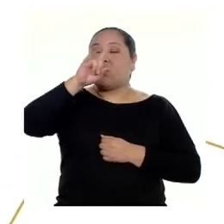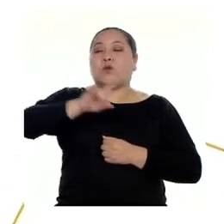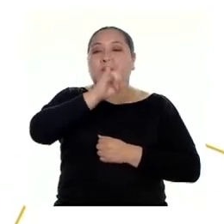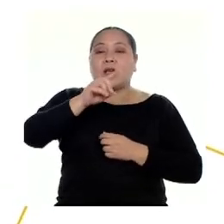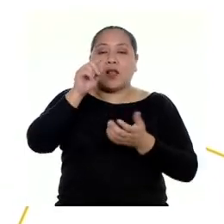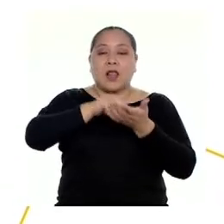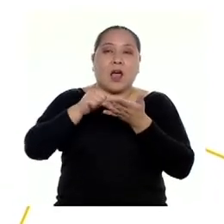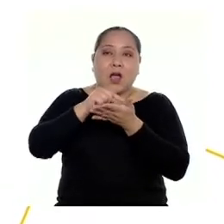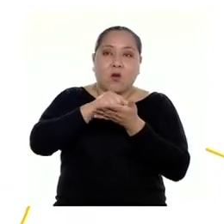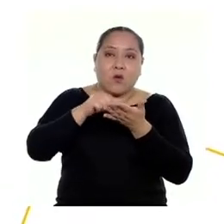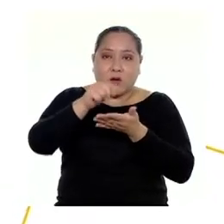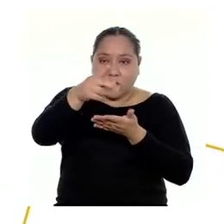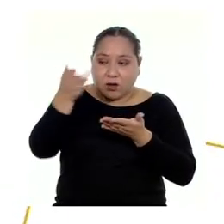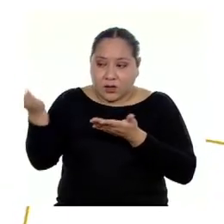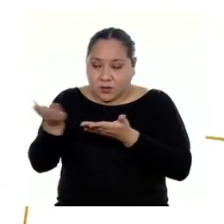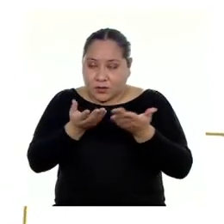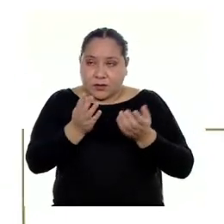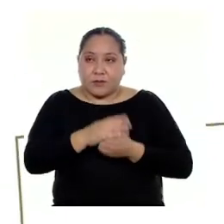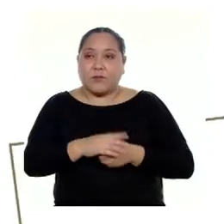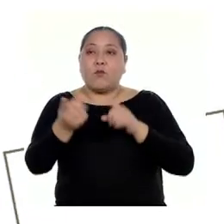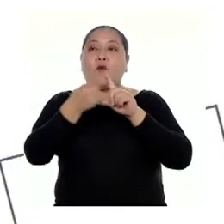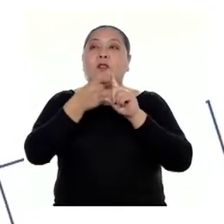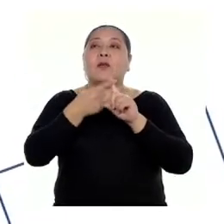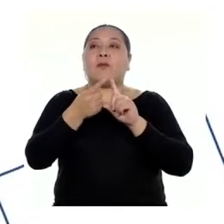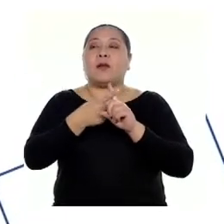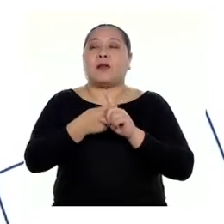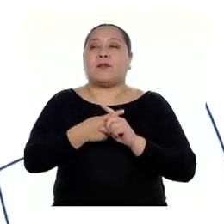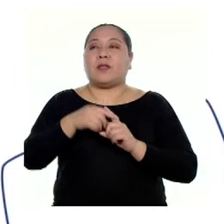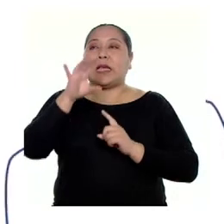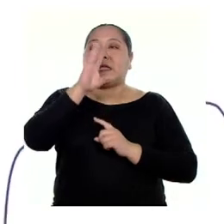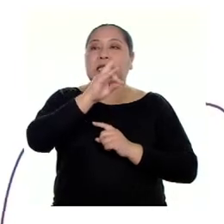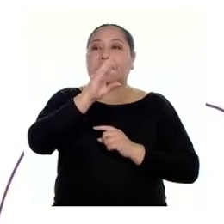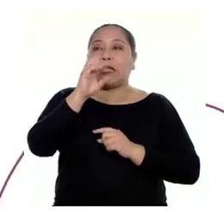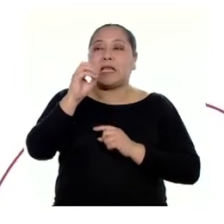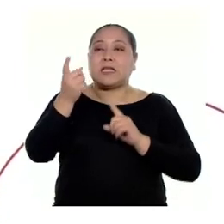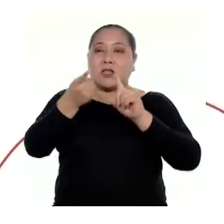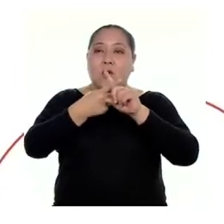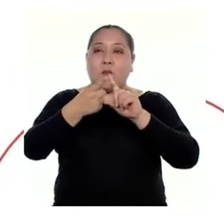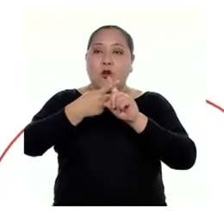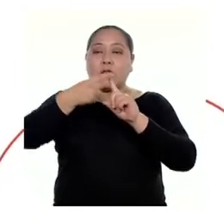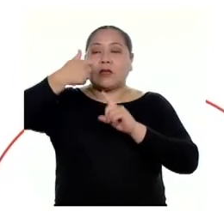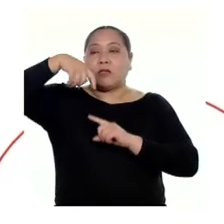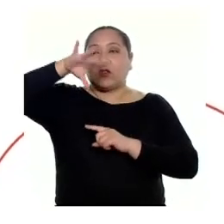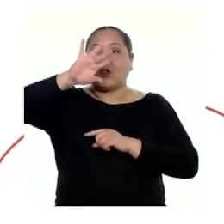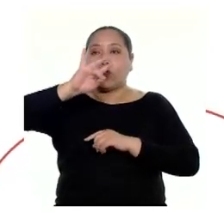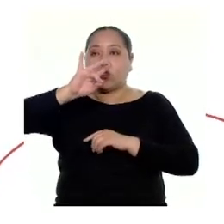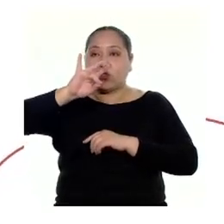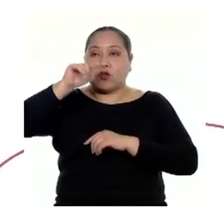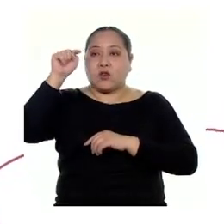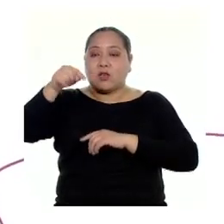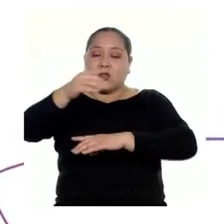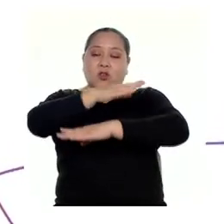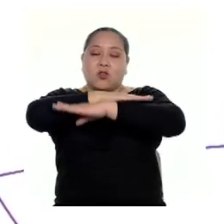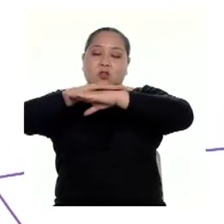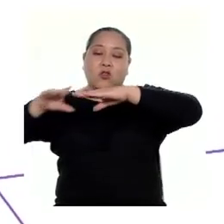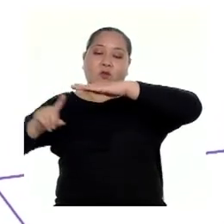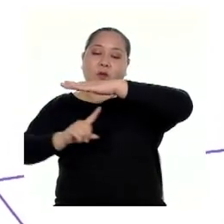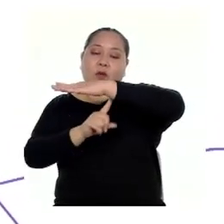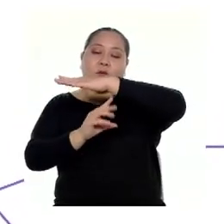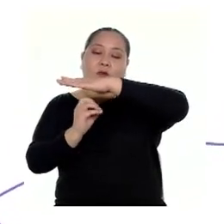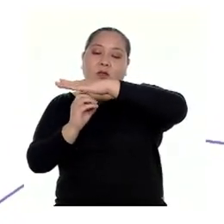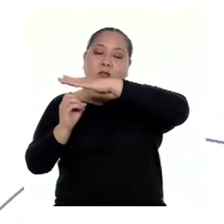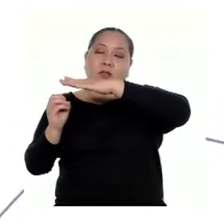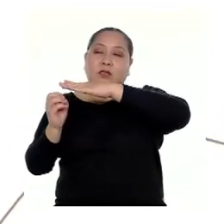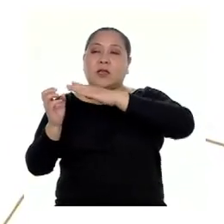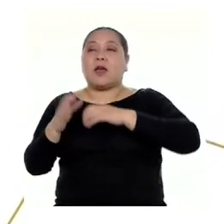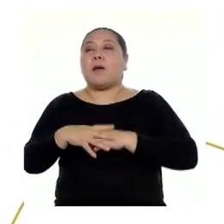calculadora que tenemos a la mano. Multiplicamos 700 por 18 y luego dividimos entre 100